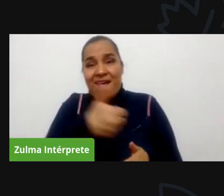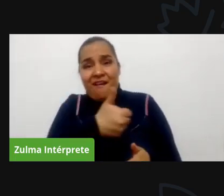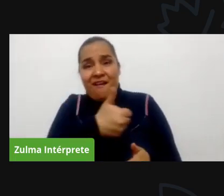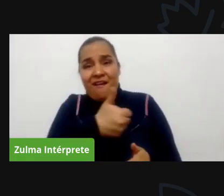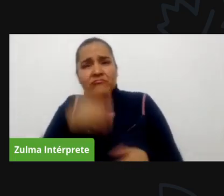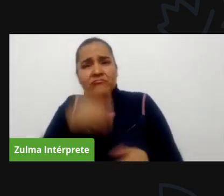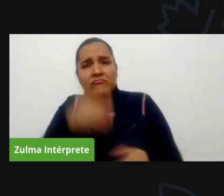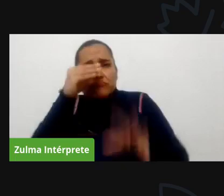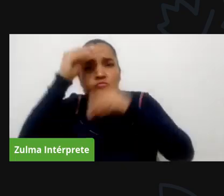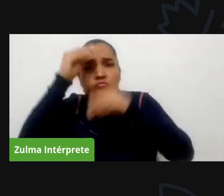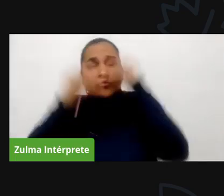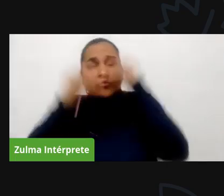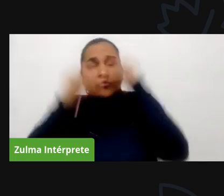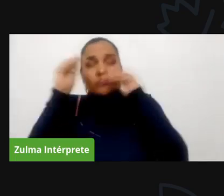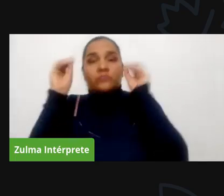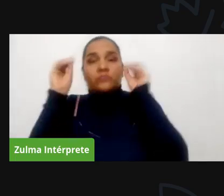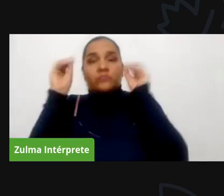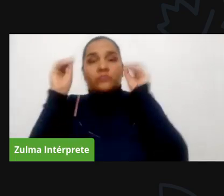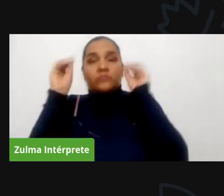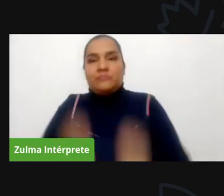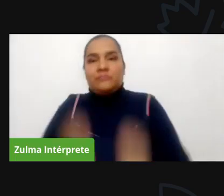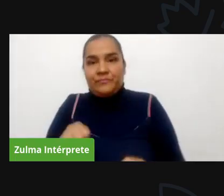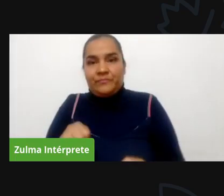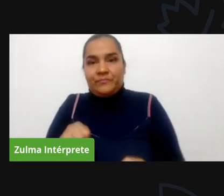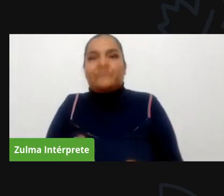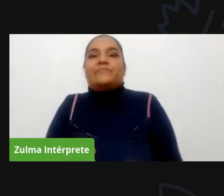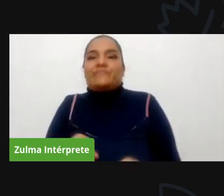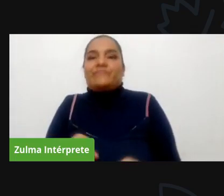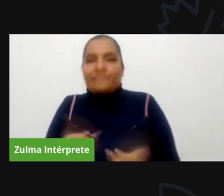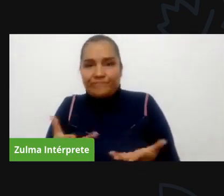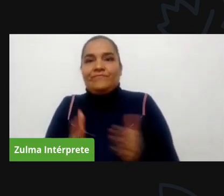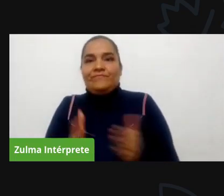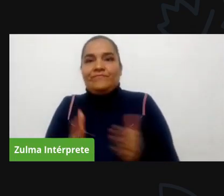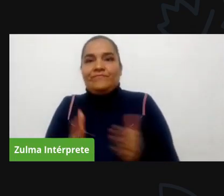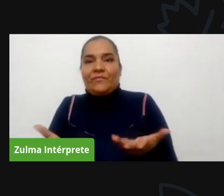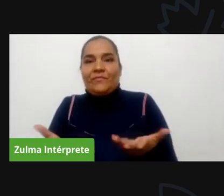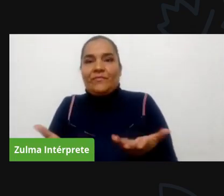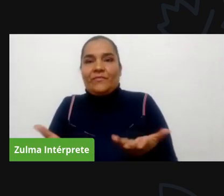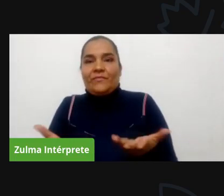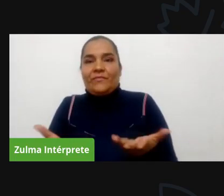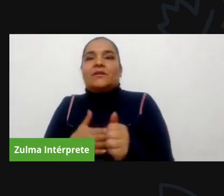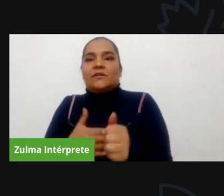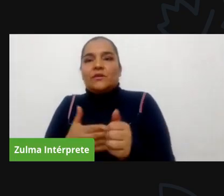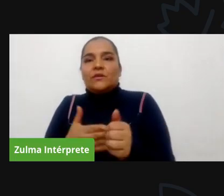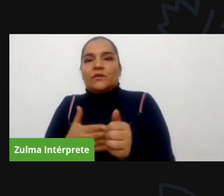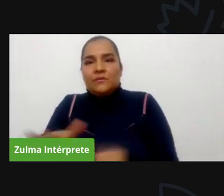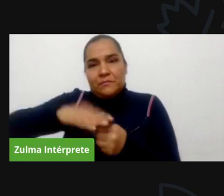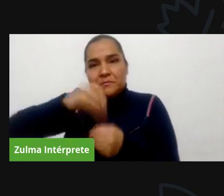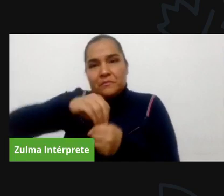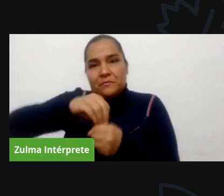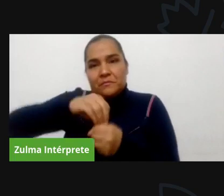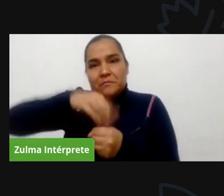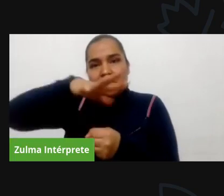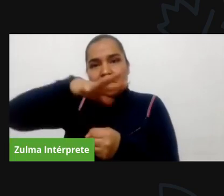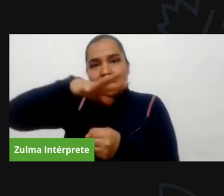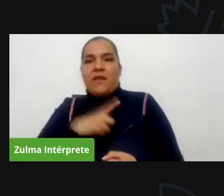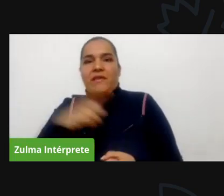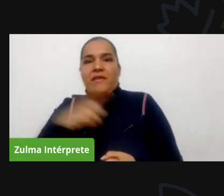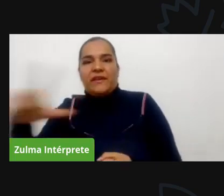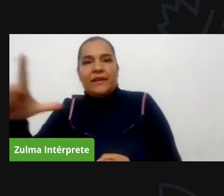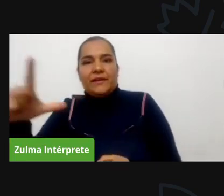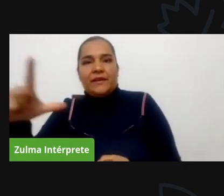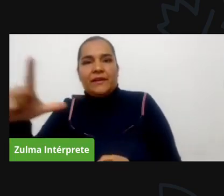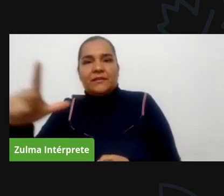liderazgos distritales o a liderazgos partidistas a liderazgos sociales al mismo tiempo que son liderazgos comunales